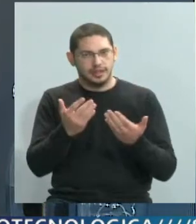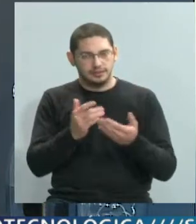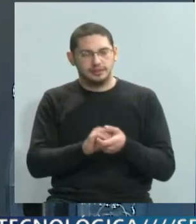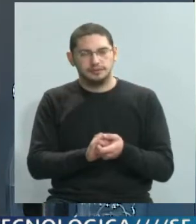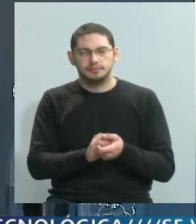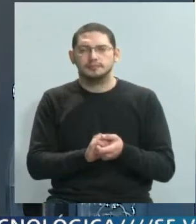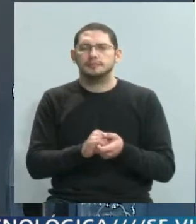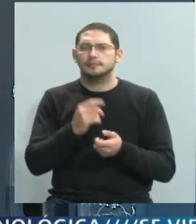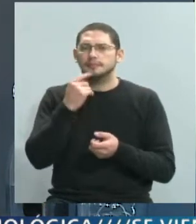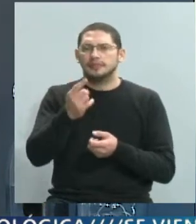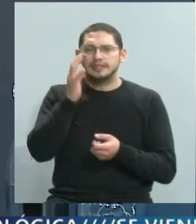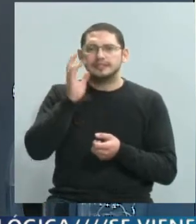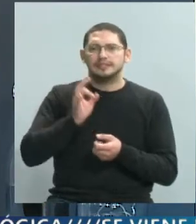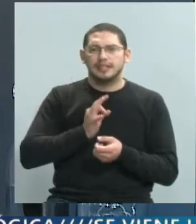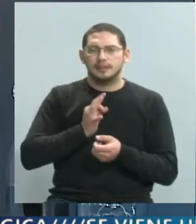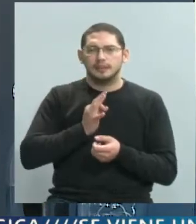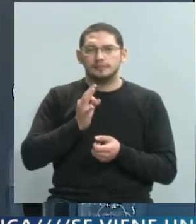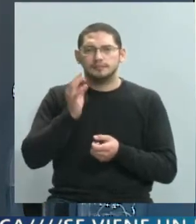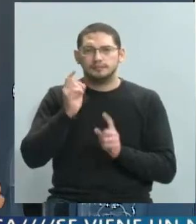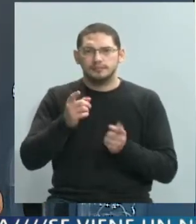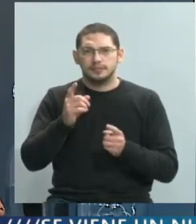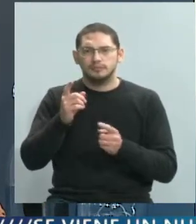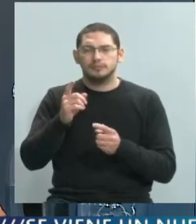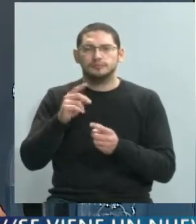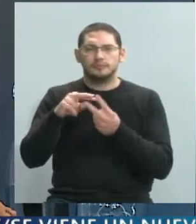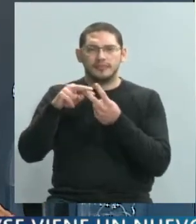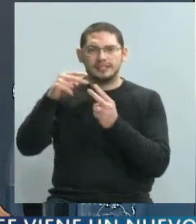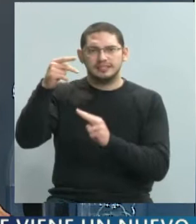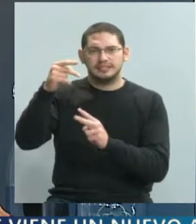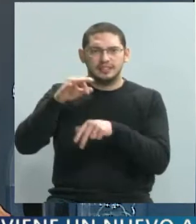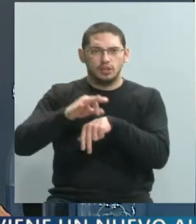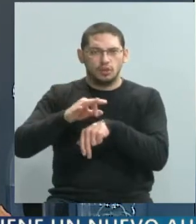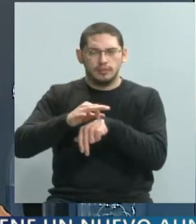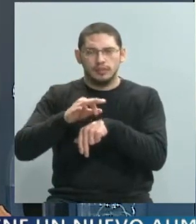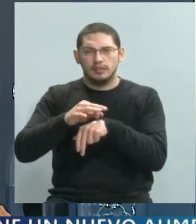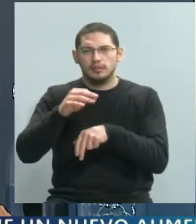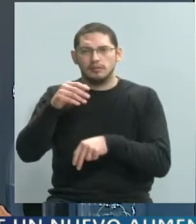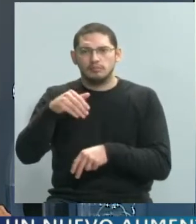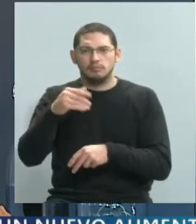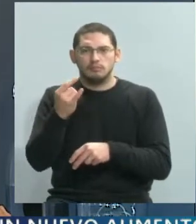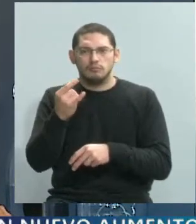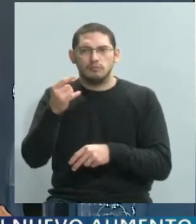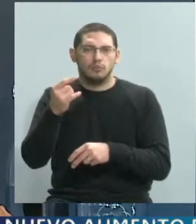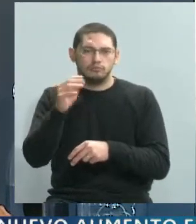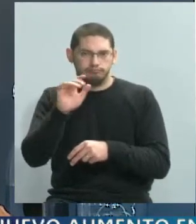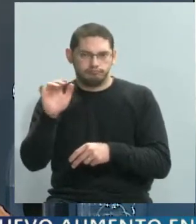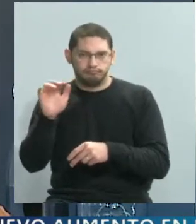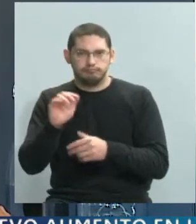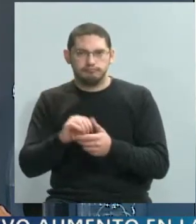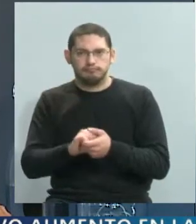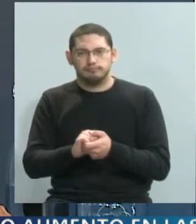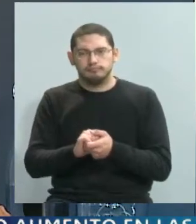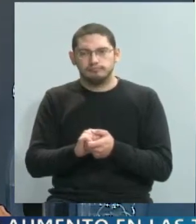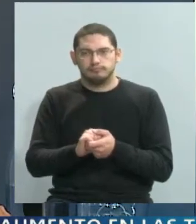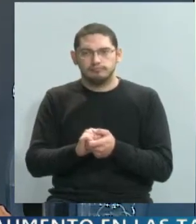saber de qué se trata el síndrome Mouhausen. El síndrome de Mouhausen por poderes, es el